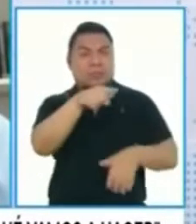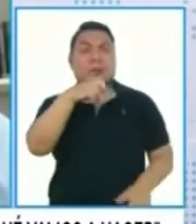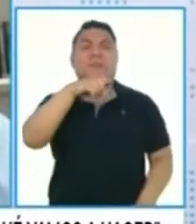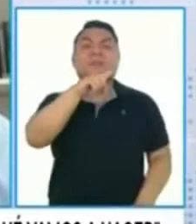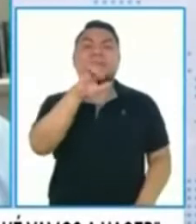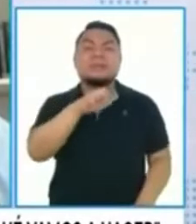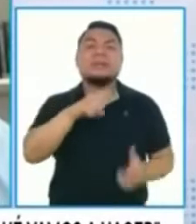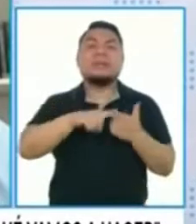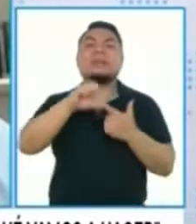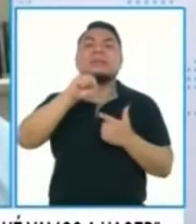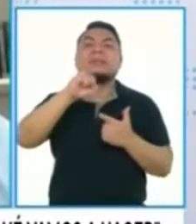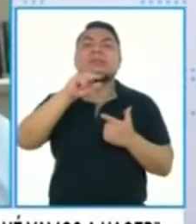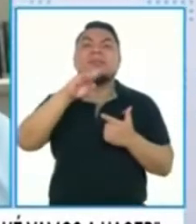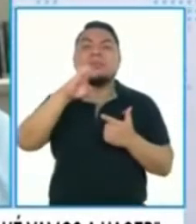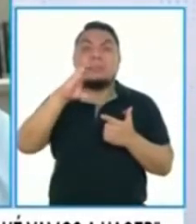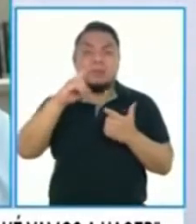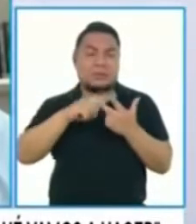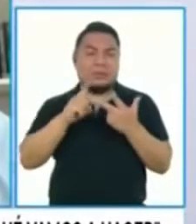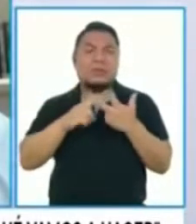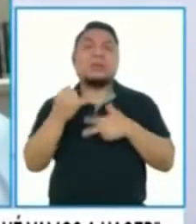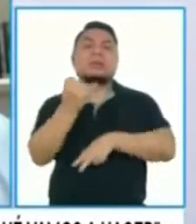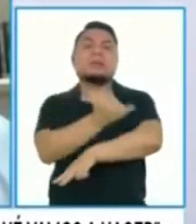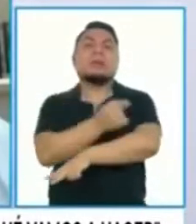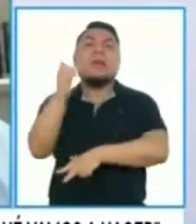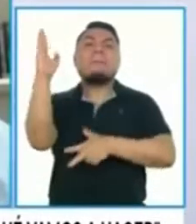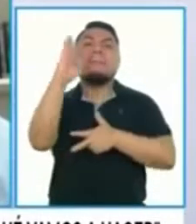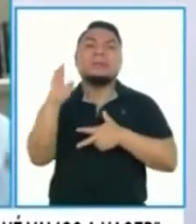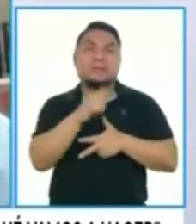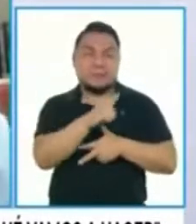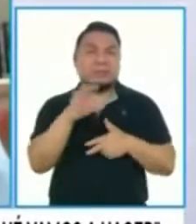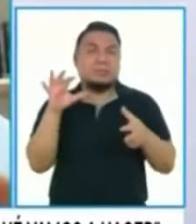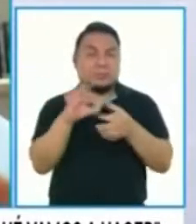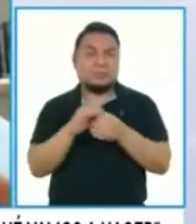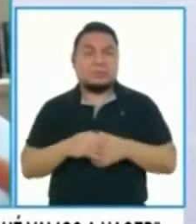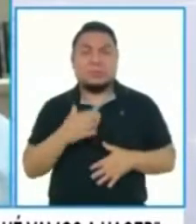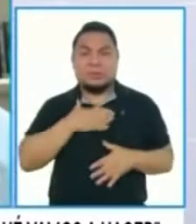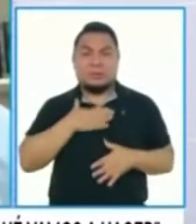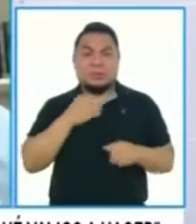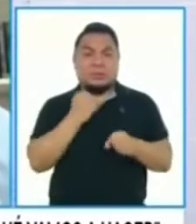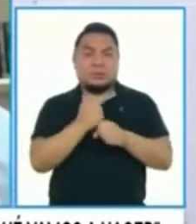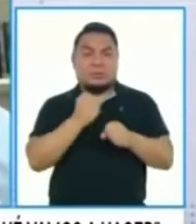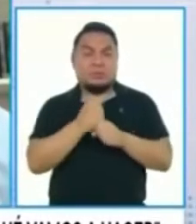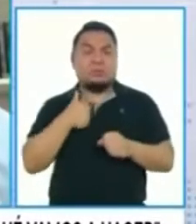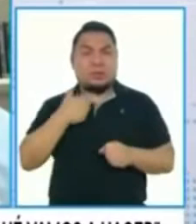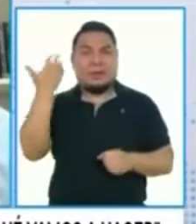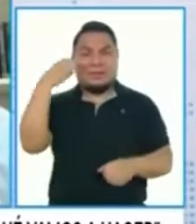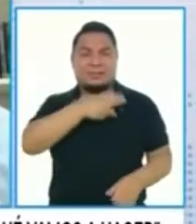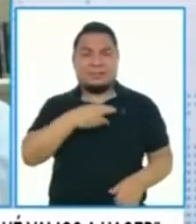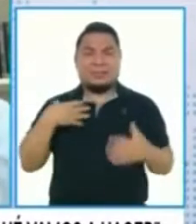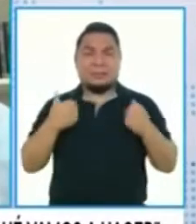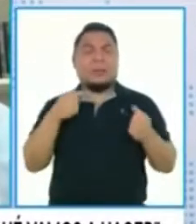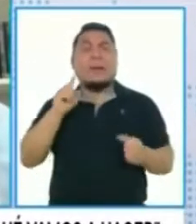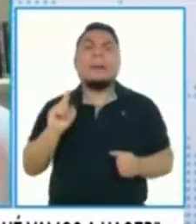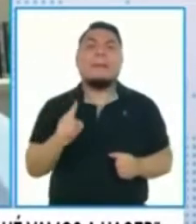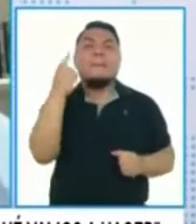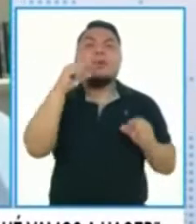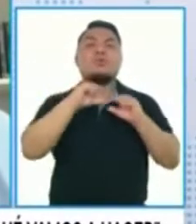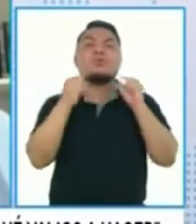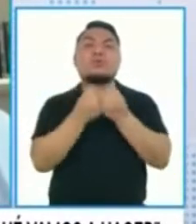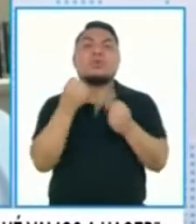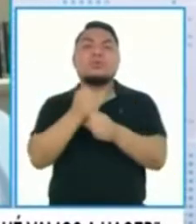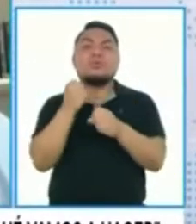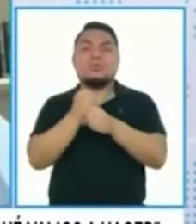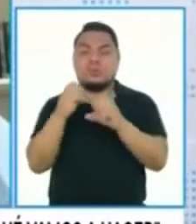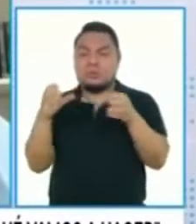con Sinovac y con el Instituto Butantan de Brasil. Fue durante mi gestión también que se generó el primer grupo de